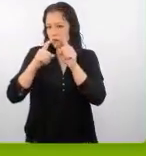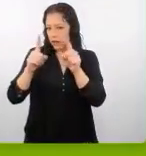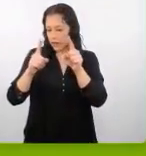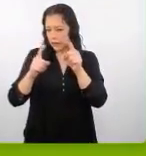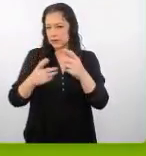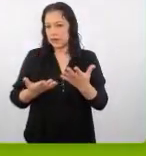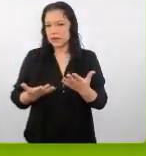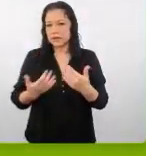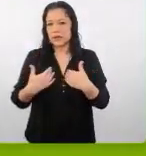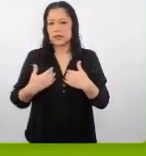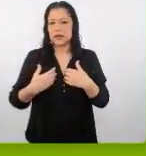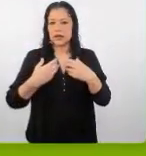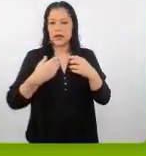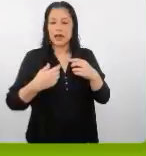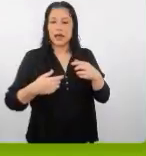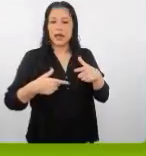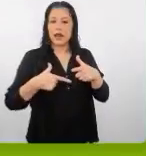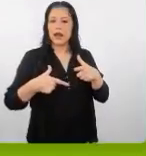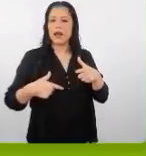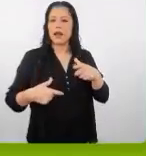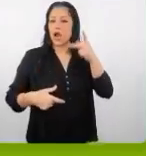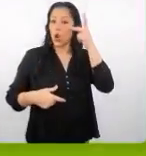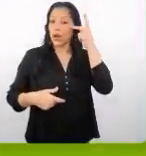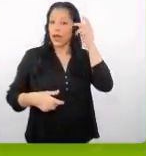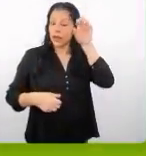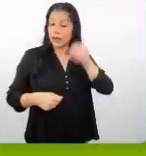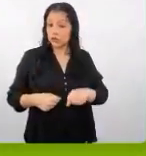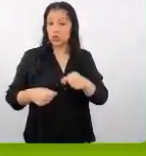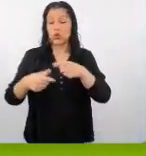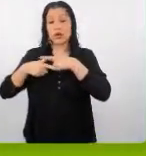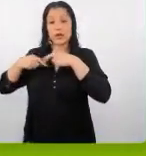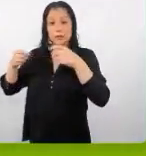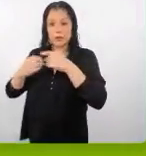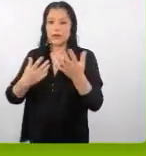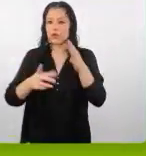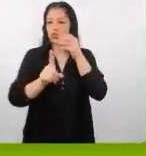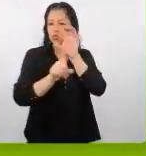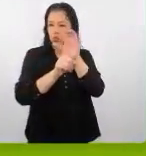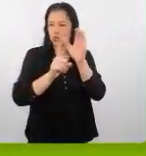entre el mercado japonés y el surcoreano en cuanto a la idiosincrasia del viajero?